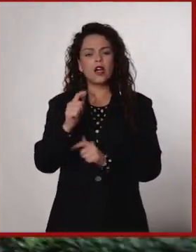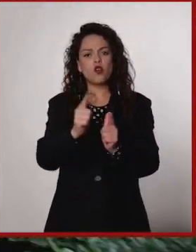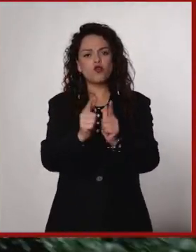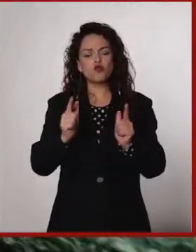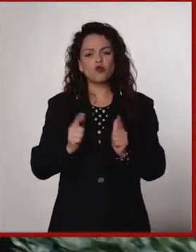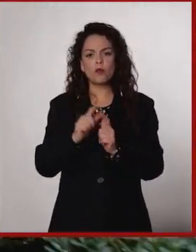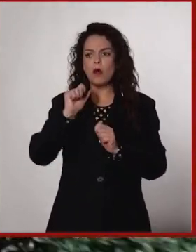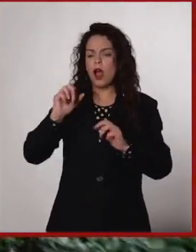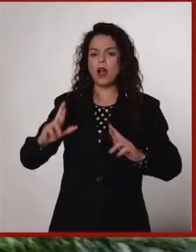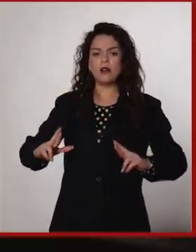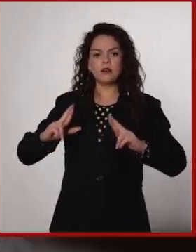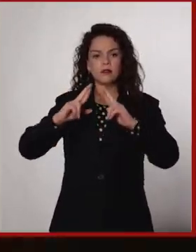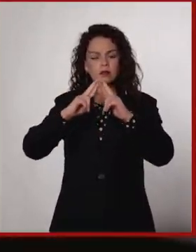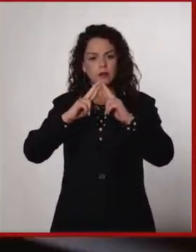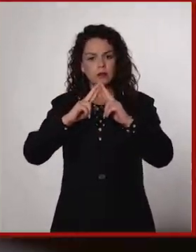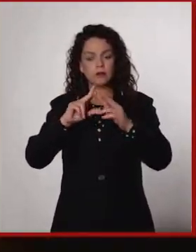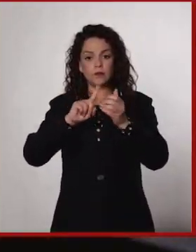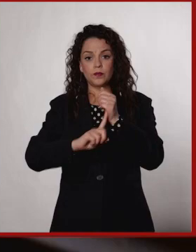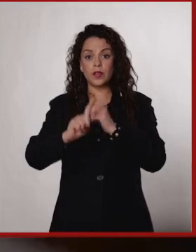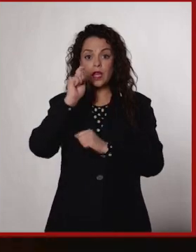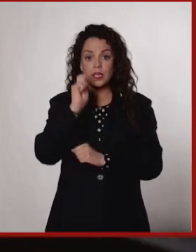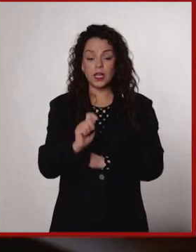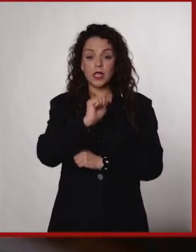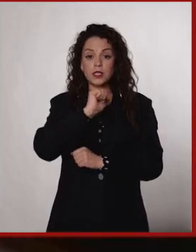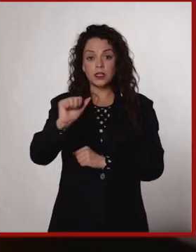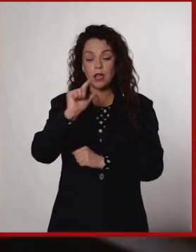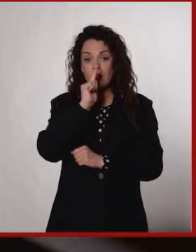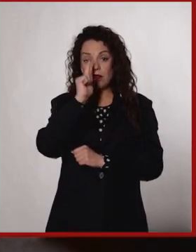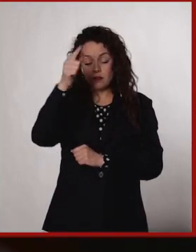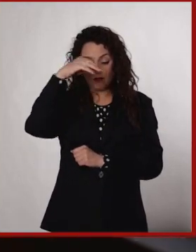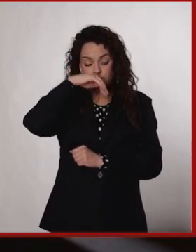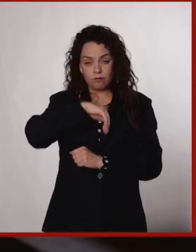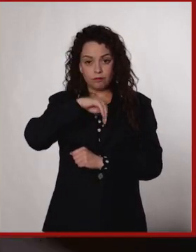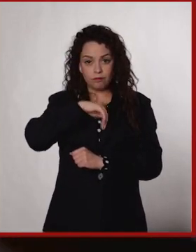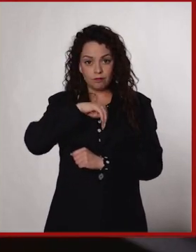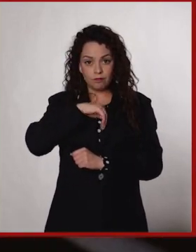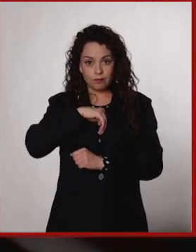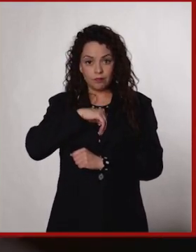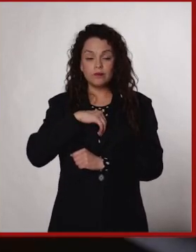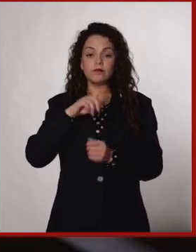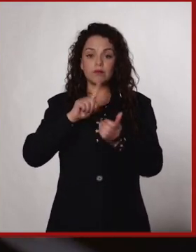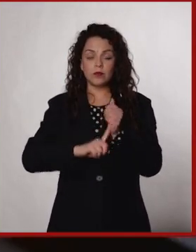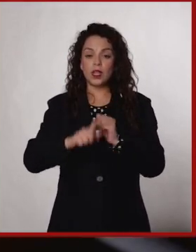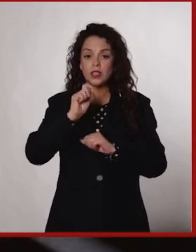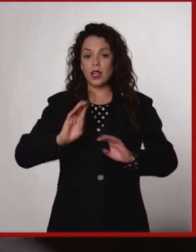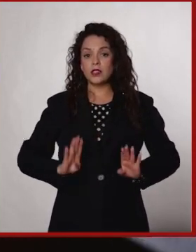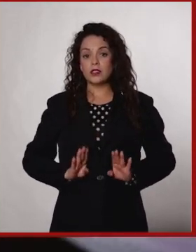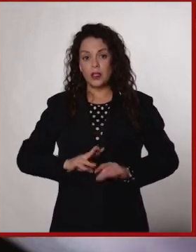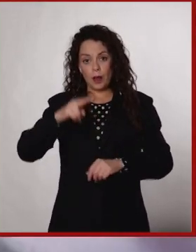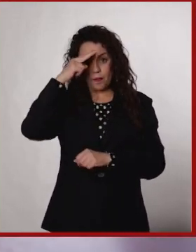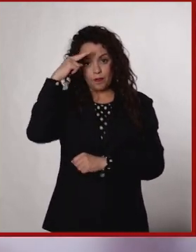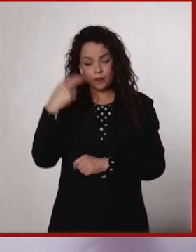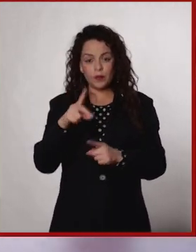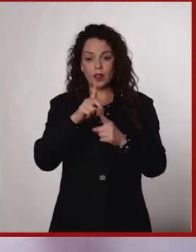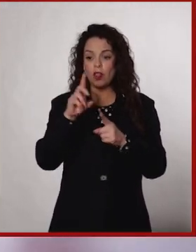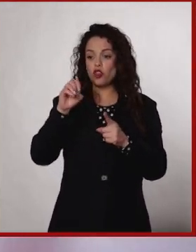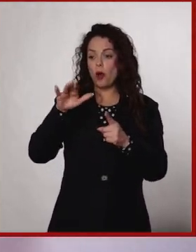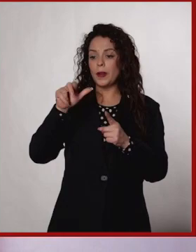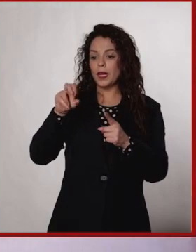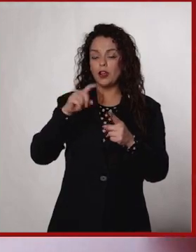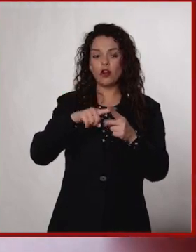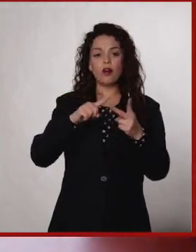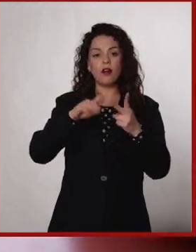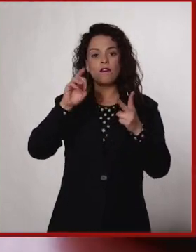grupos religiosos a lo que fue la conquista espiritual o la catequización de México. Primero los